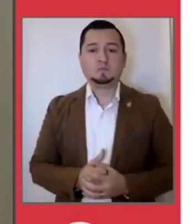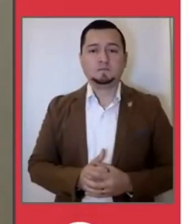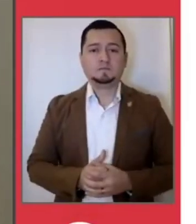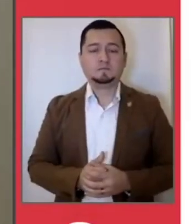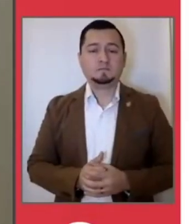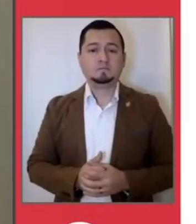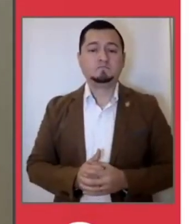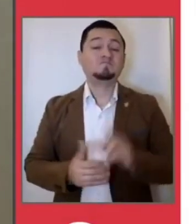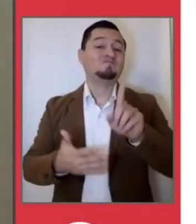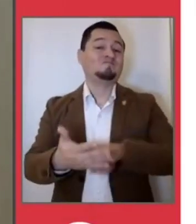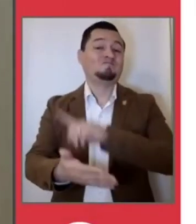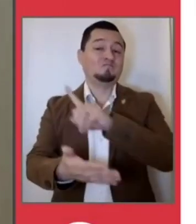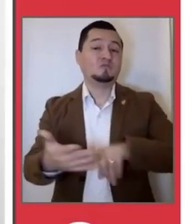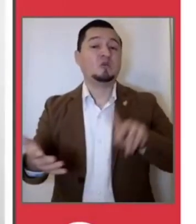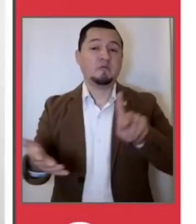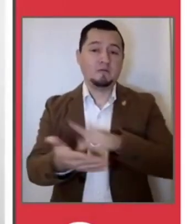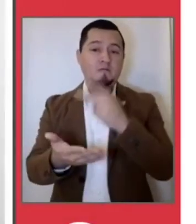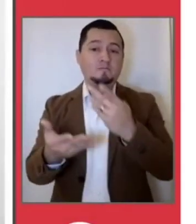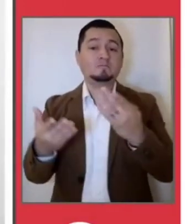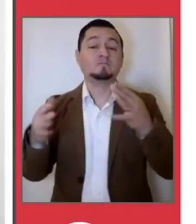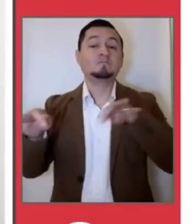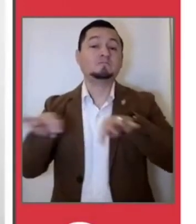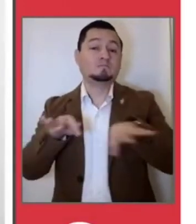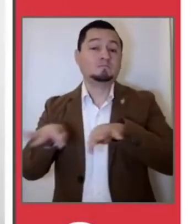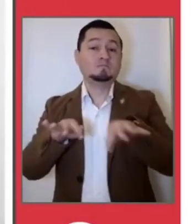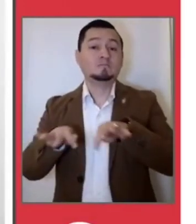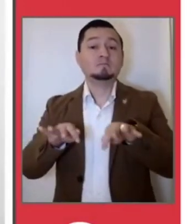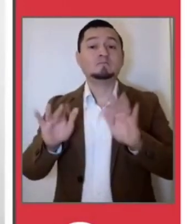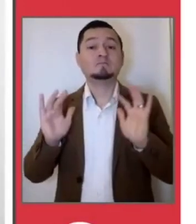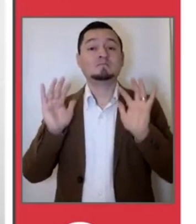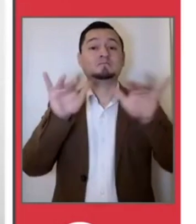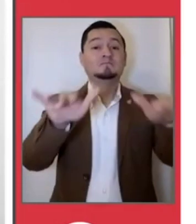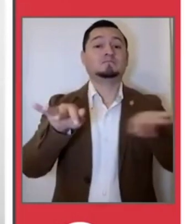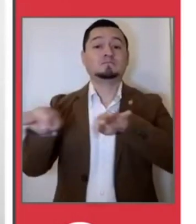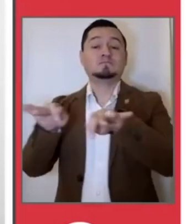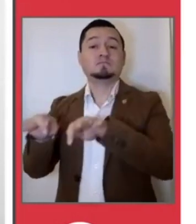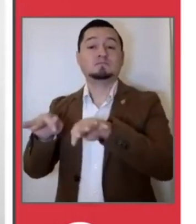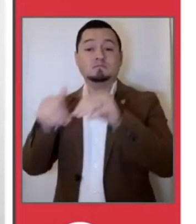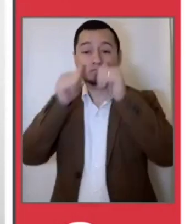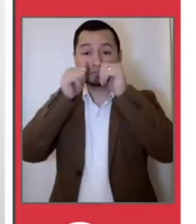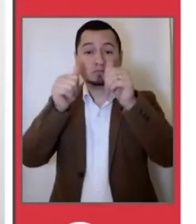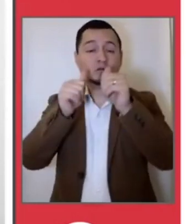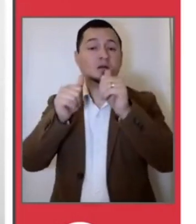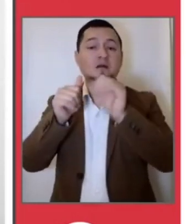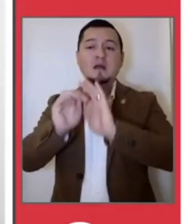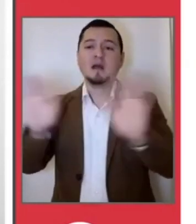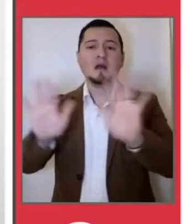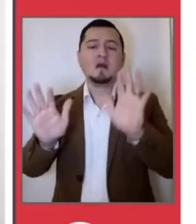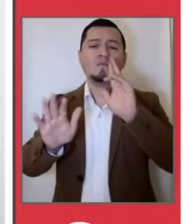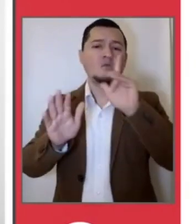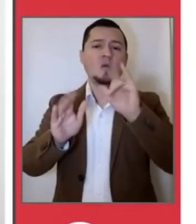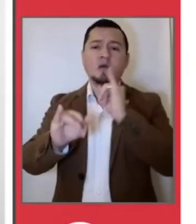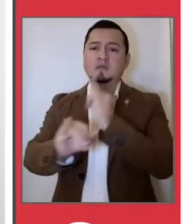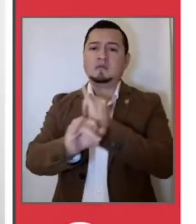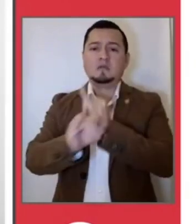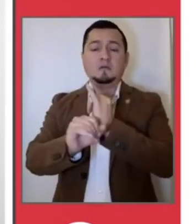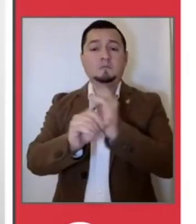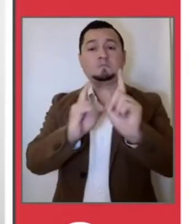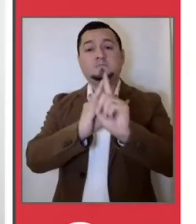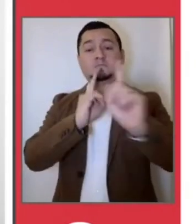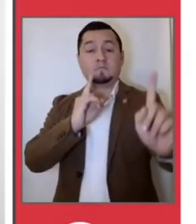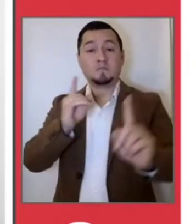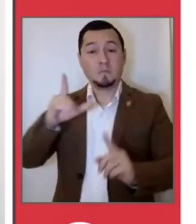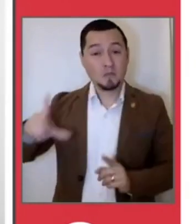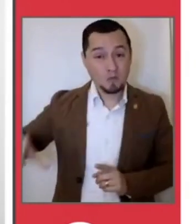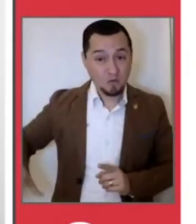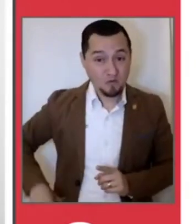se suspenden actividades laborales presenciales que puedan atenderse a distancia. ¿Qué significa? Que el gobierno,